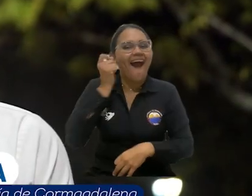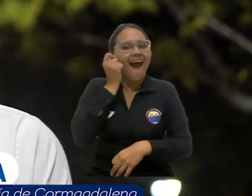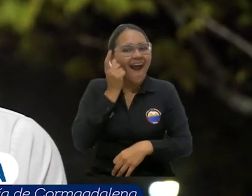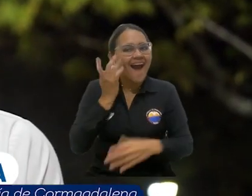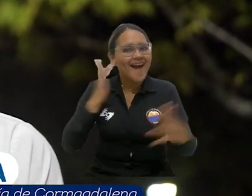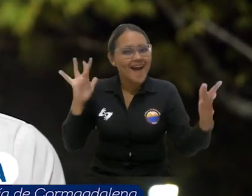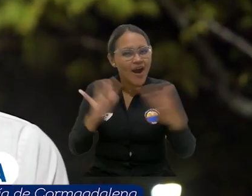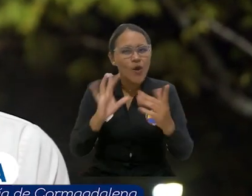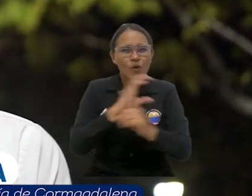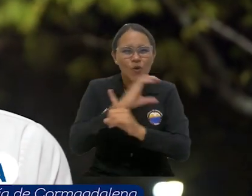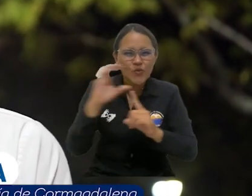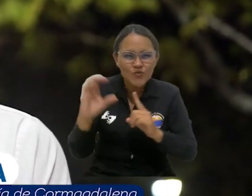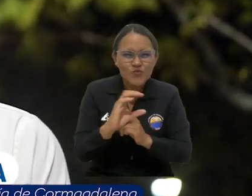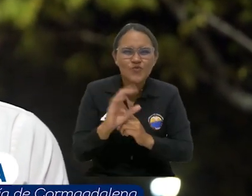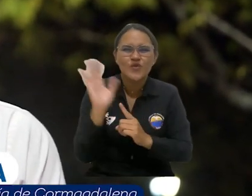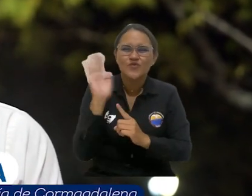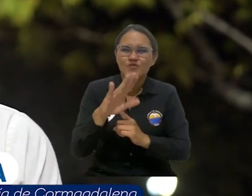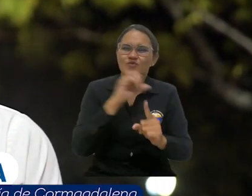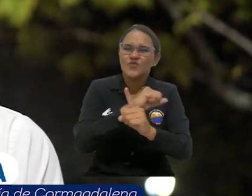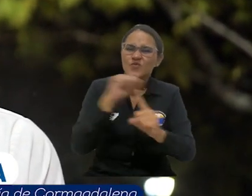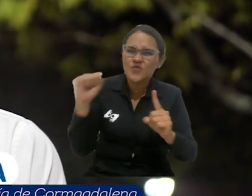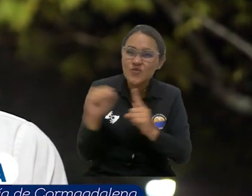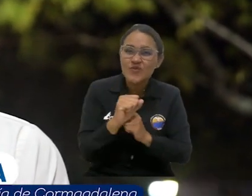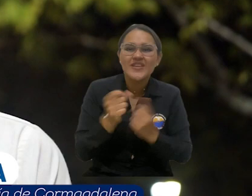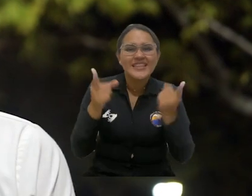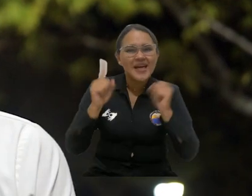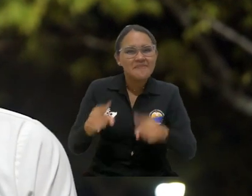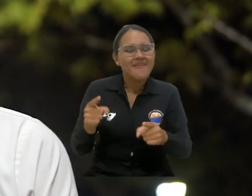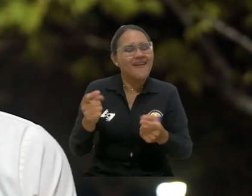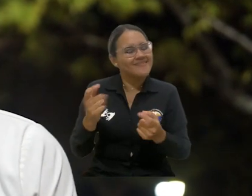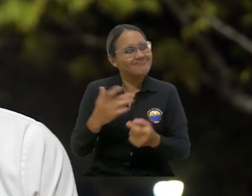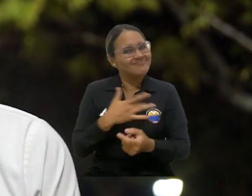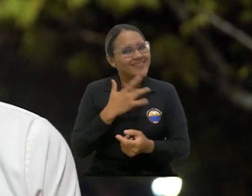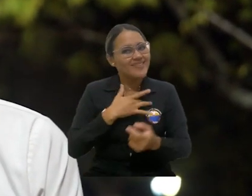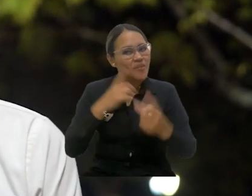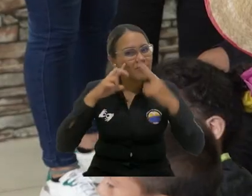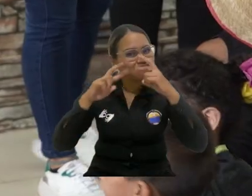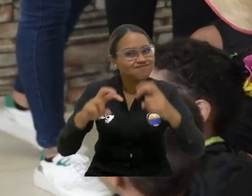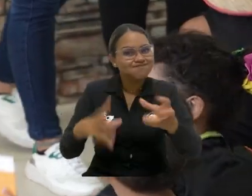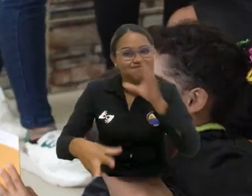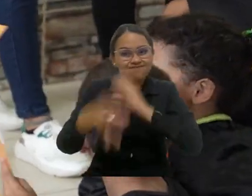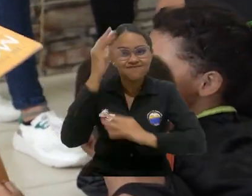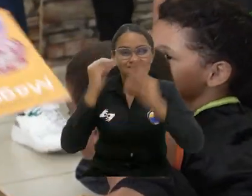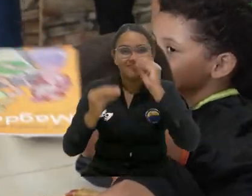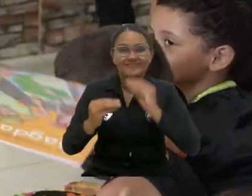temas culturales, sociales... ...pero también técnicos para que se vuelvan exploradores del río.